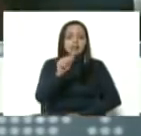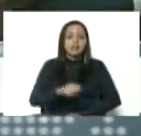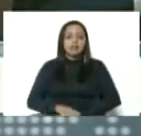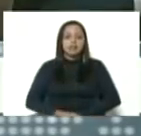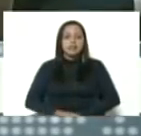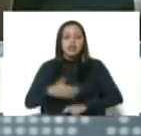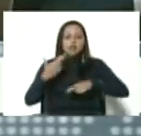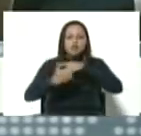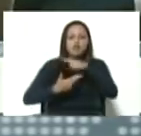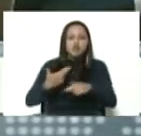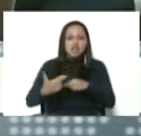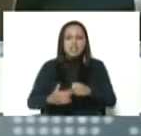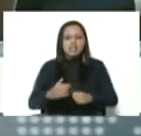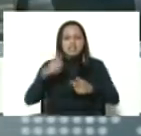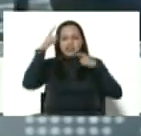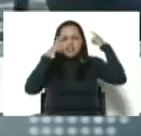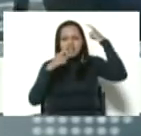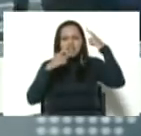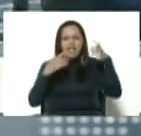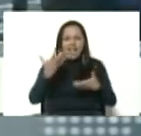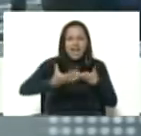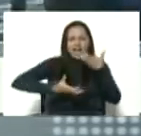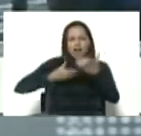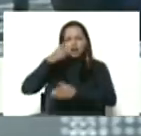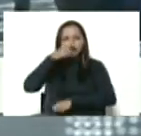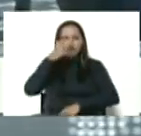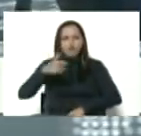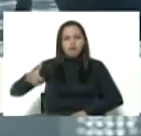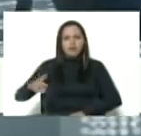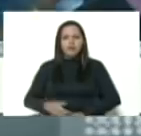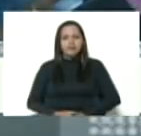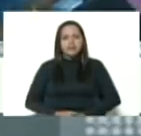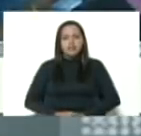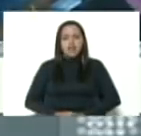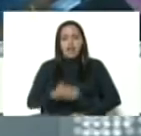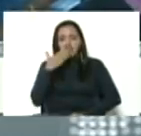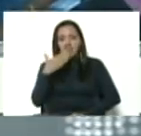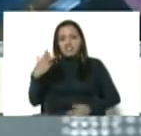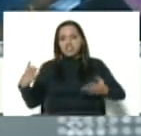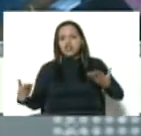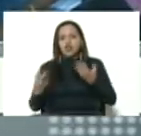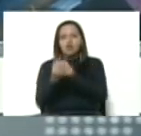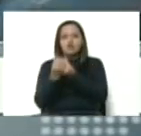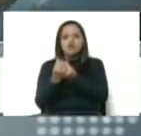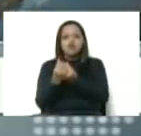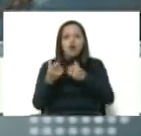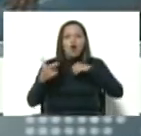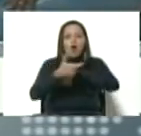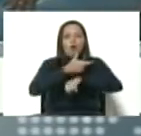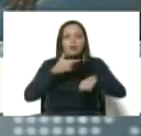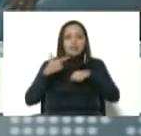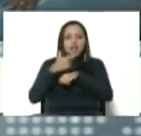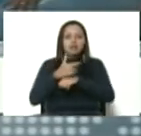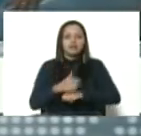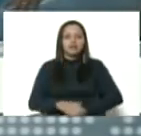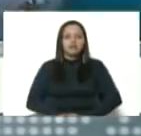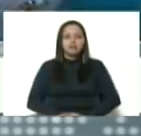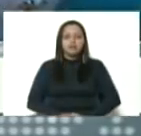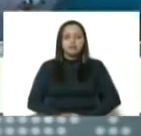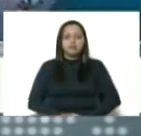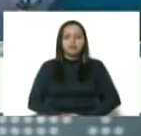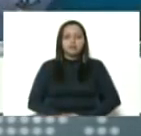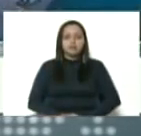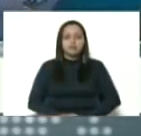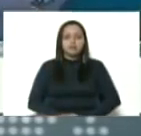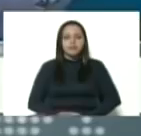chavista, al calor del poder popular, al frente con nuestro comando gobernador Rodolfo Clemente Marcos